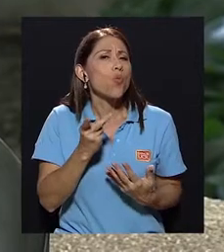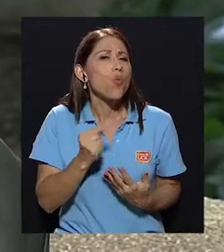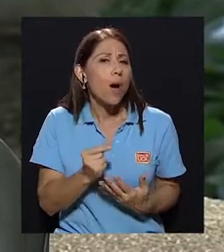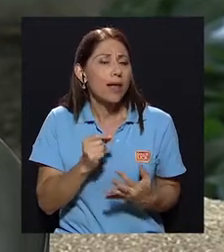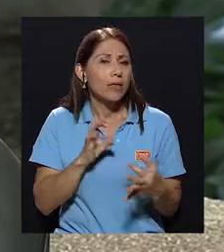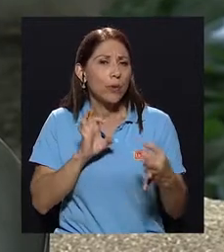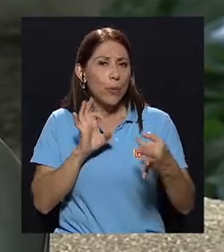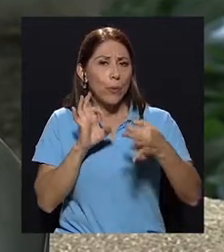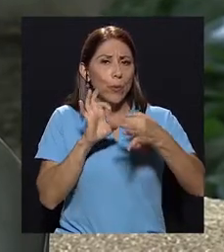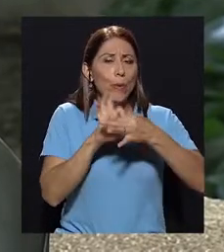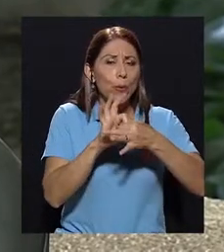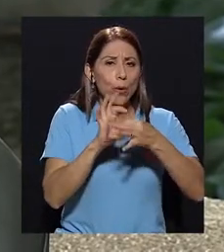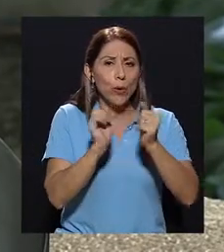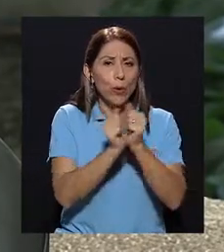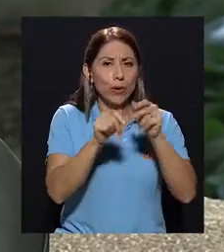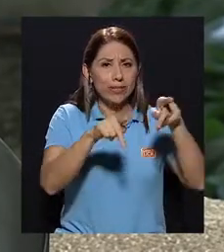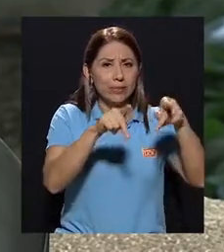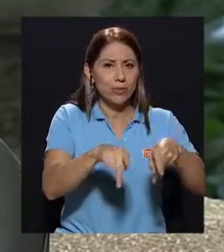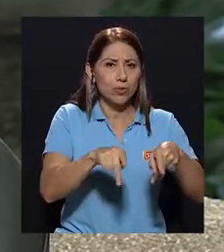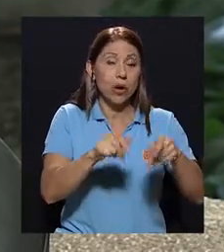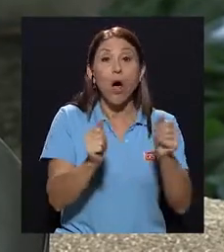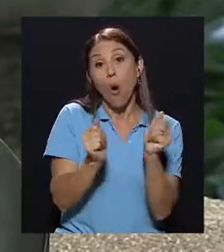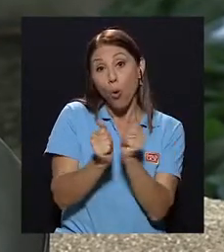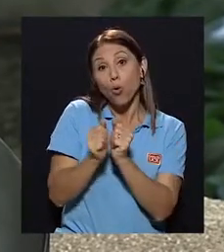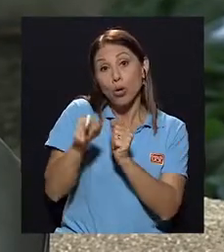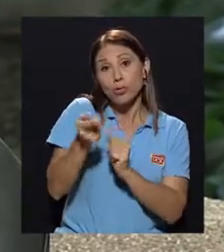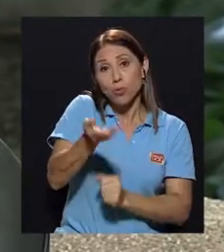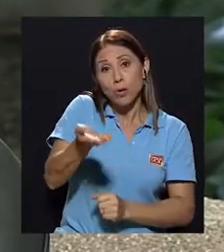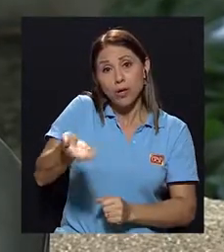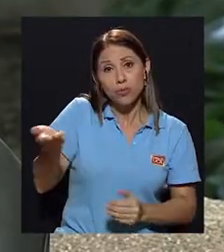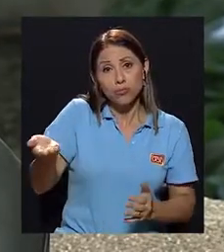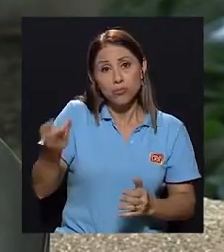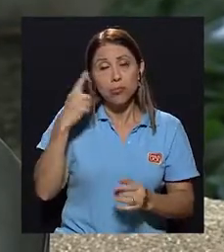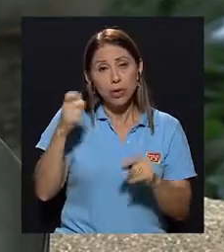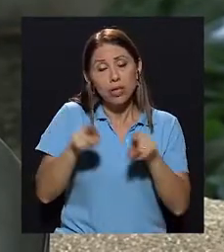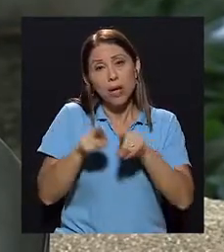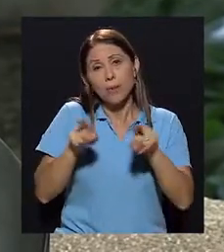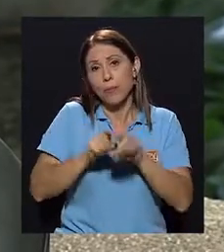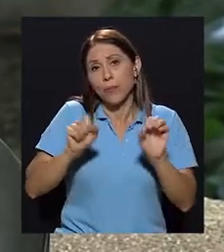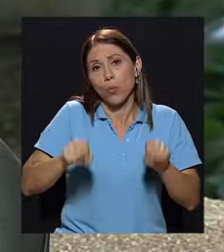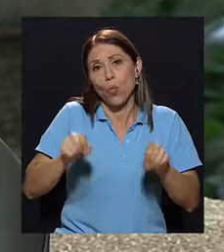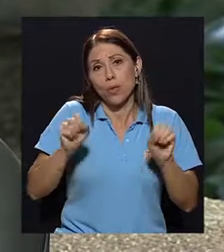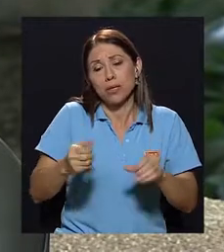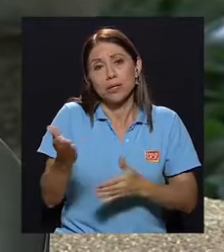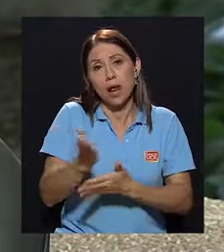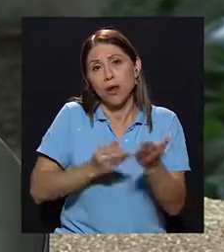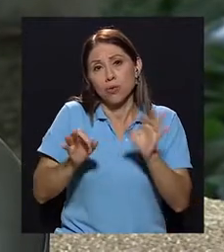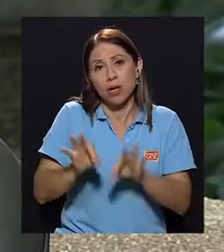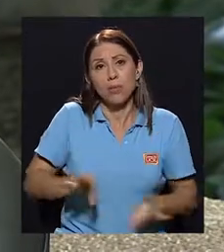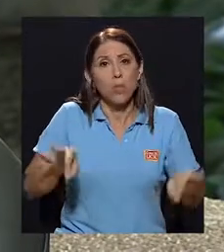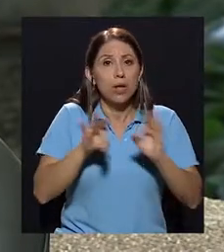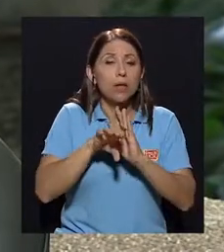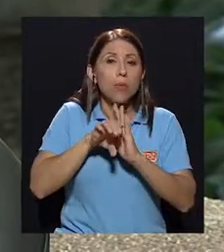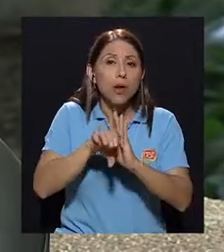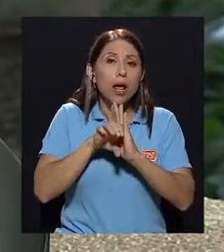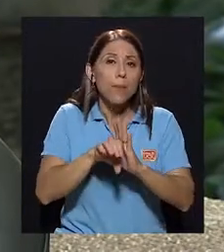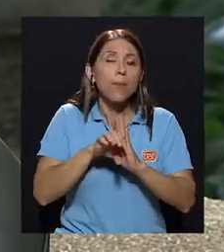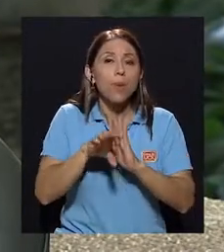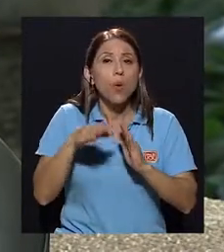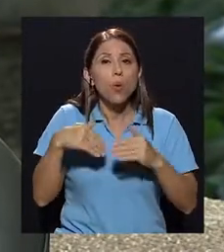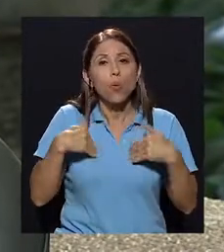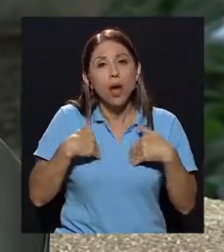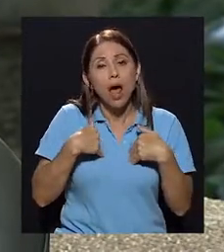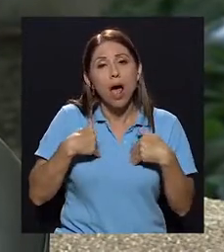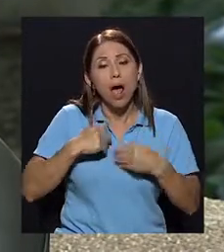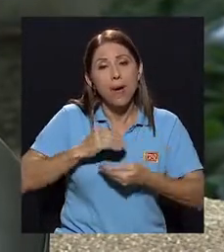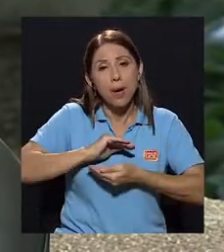vinculado con esa persona o con ese objeto, porque también puede ser algo tan importante como una mascota, como un